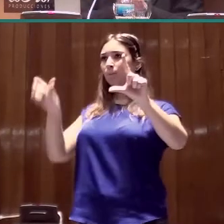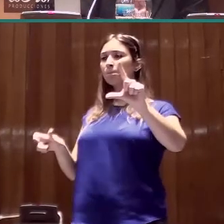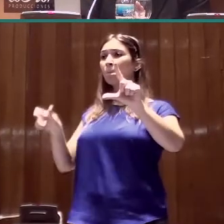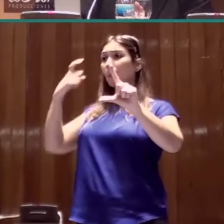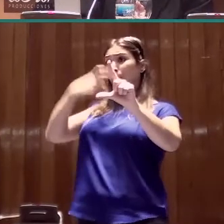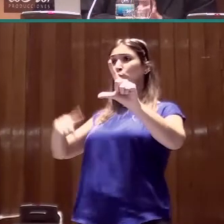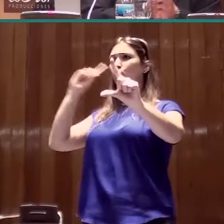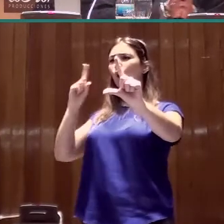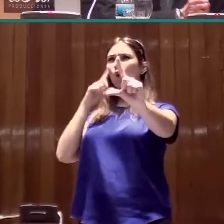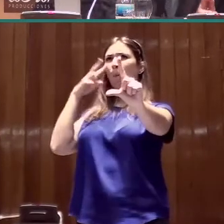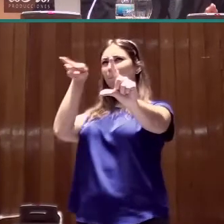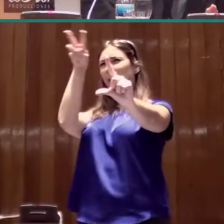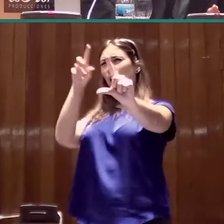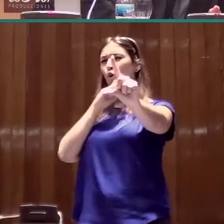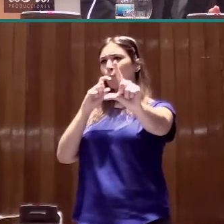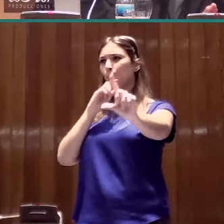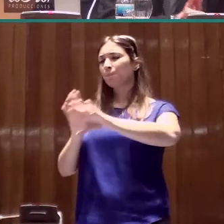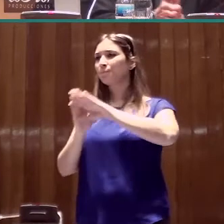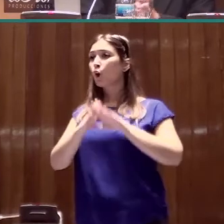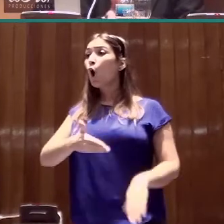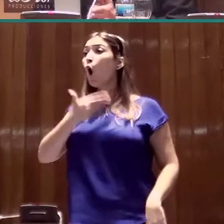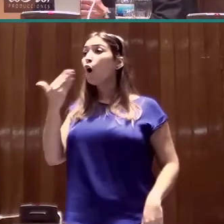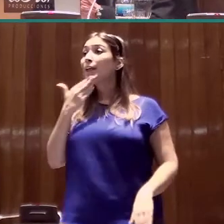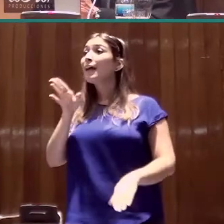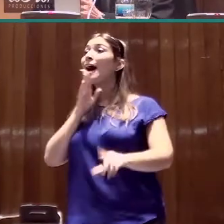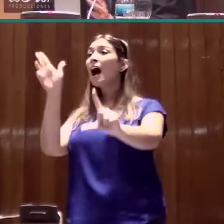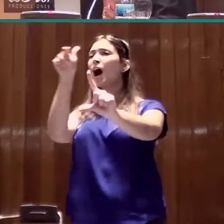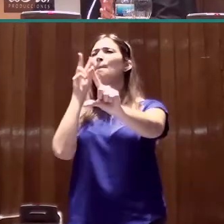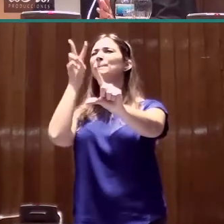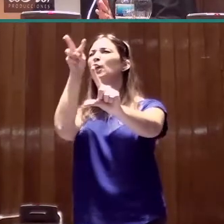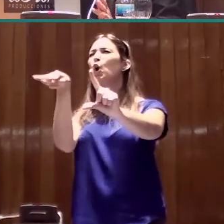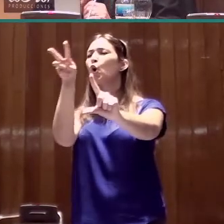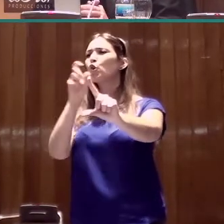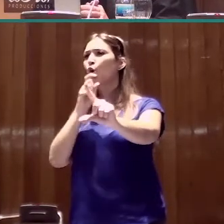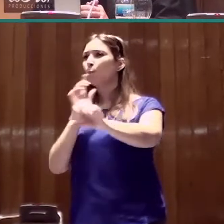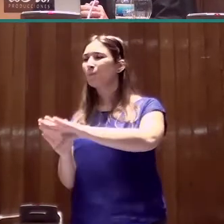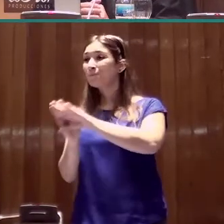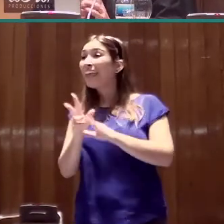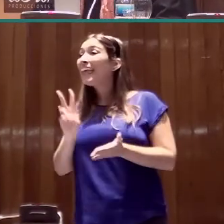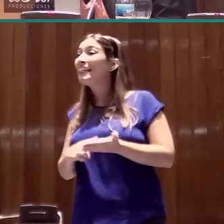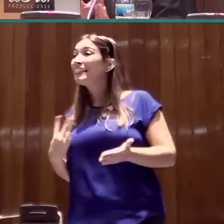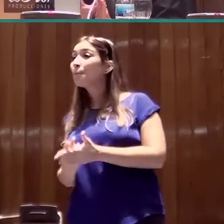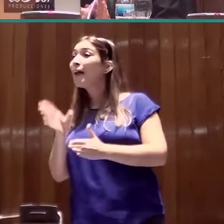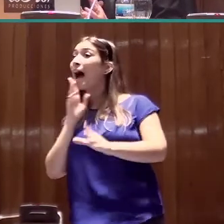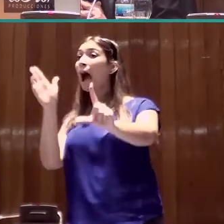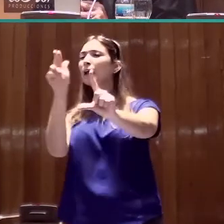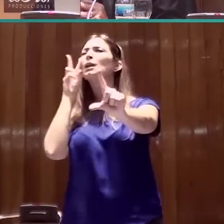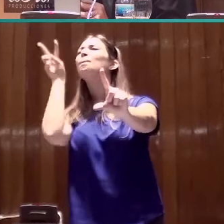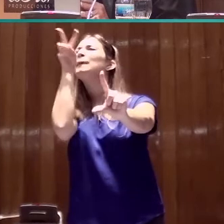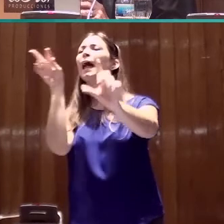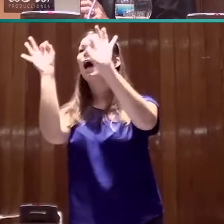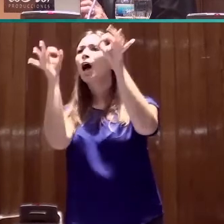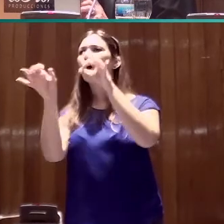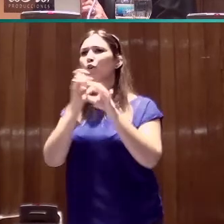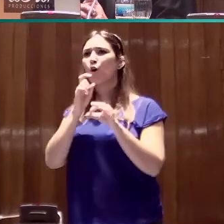cómo la observa un oyente y cómo la observa un intérprete. Los resultados de esa investigación han sido, para